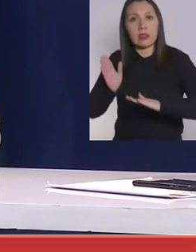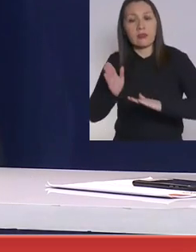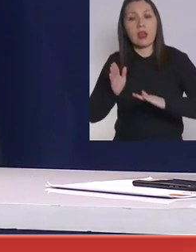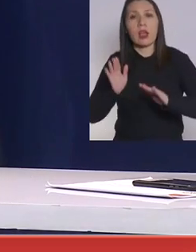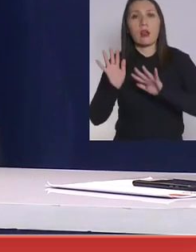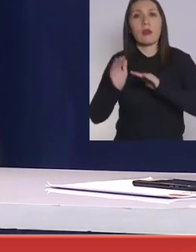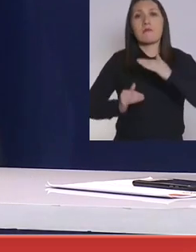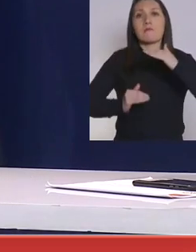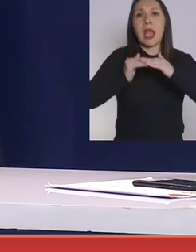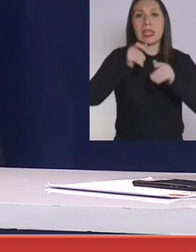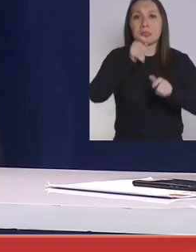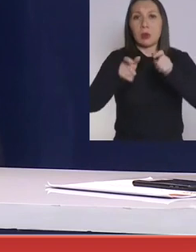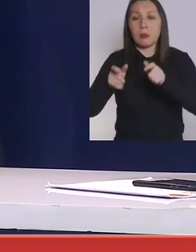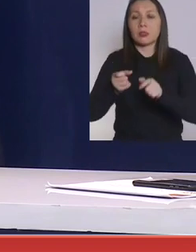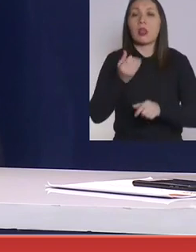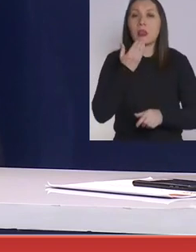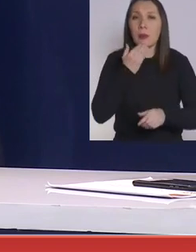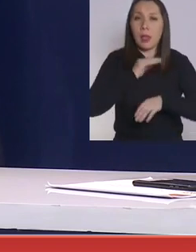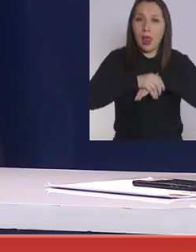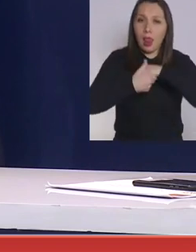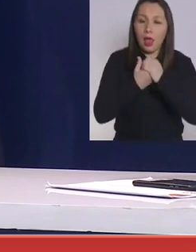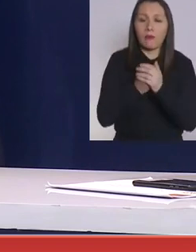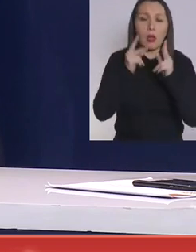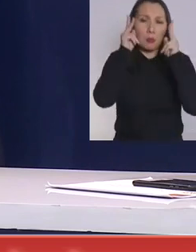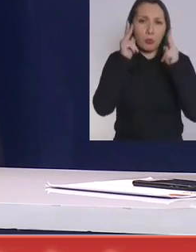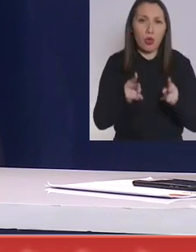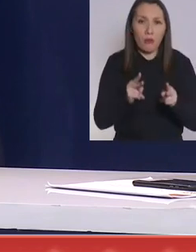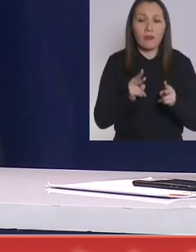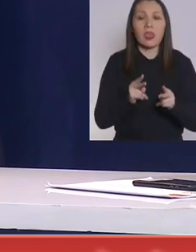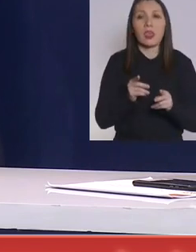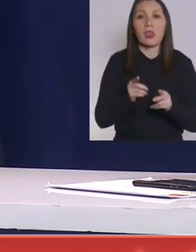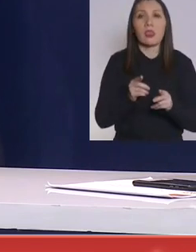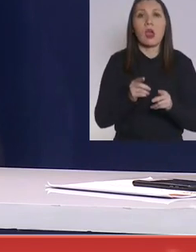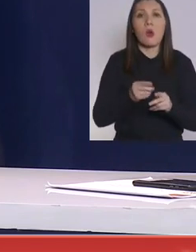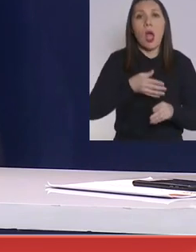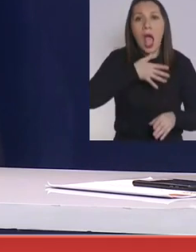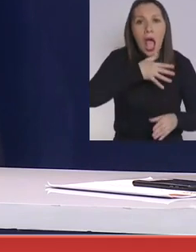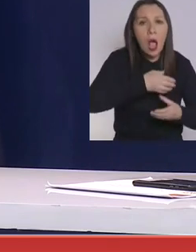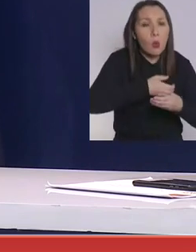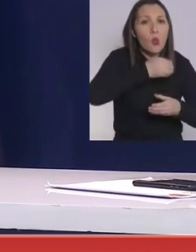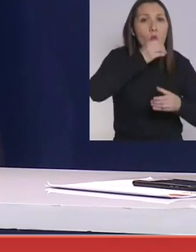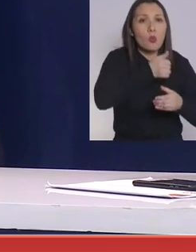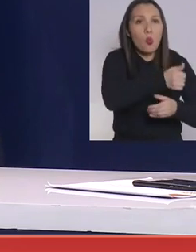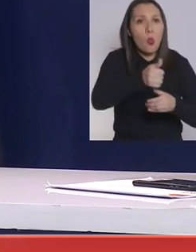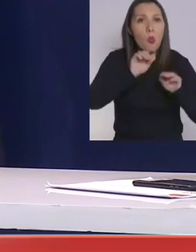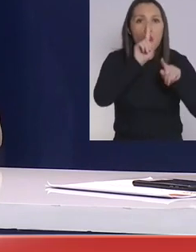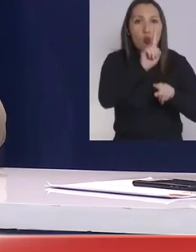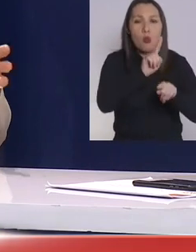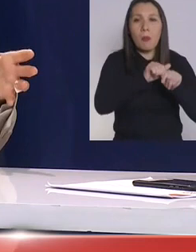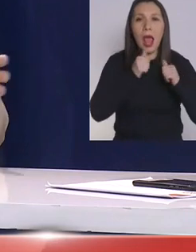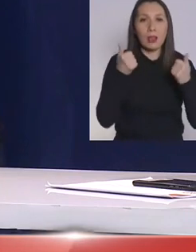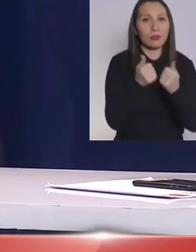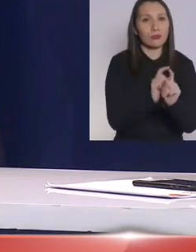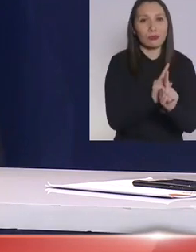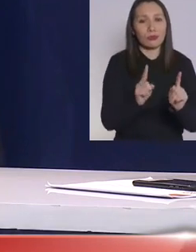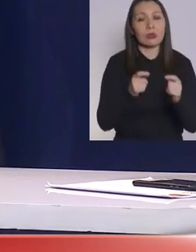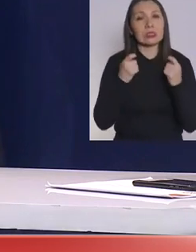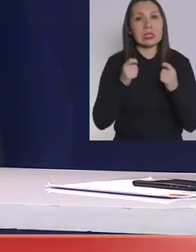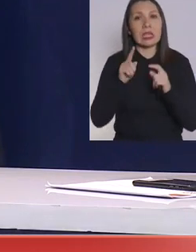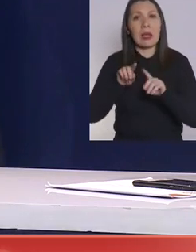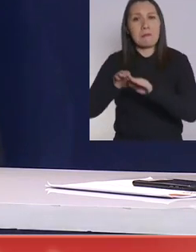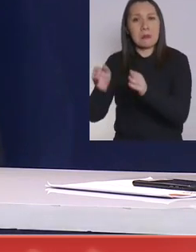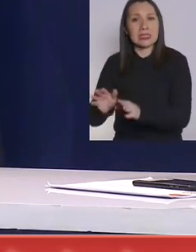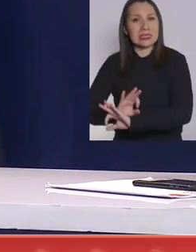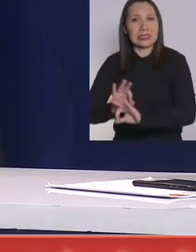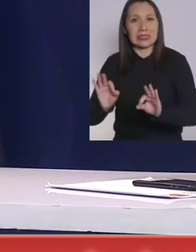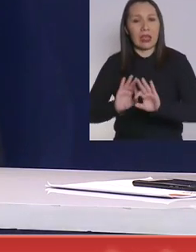aforo y también lavado de manos, la prohibición, el uso de bebederos de agua, evitar el uso de mobiliario,